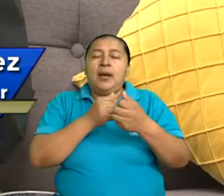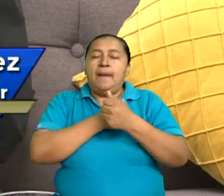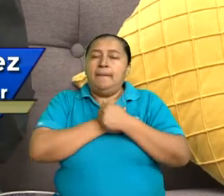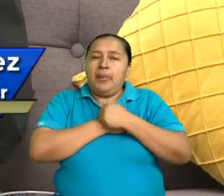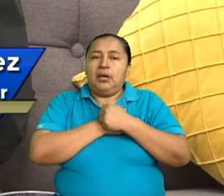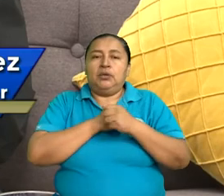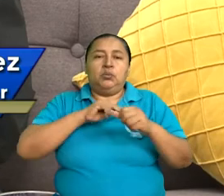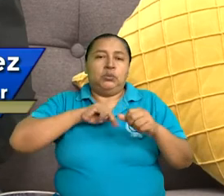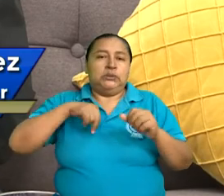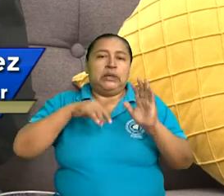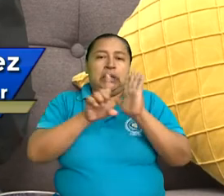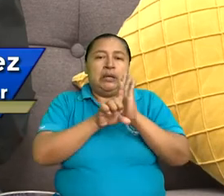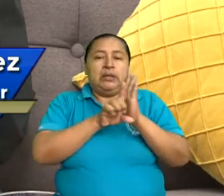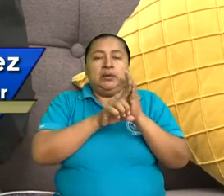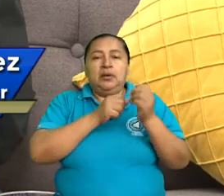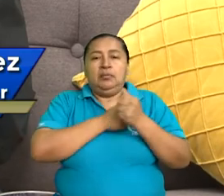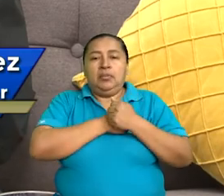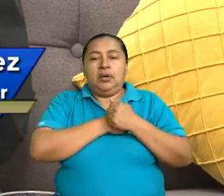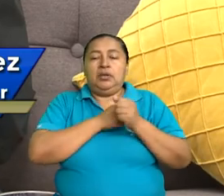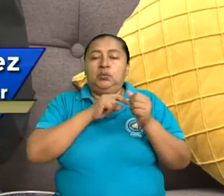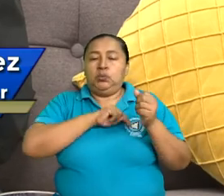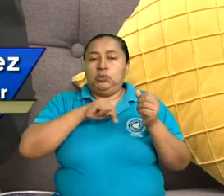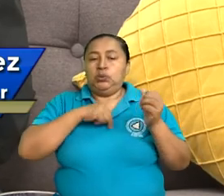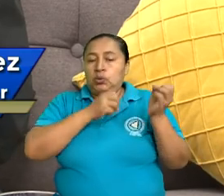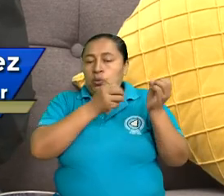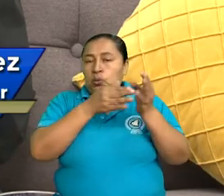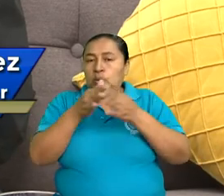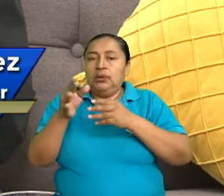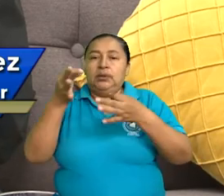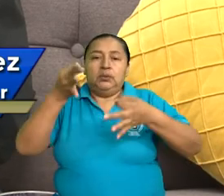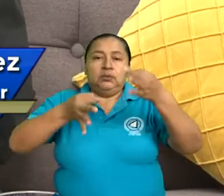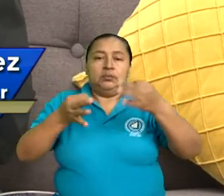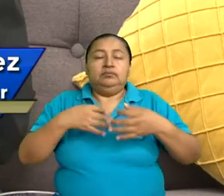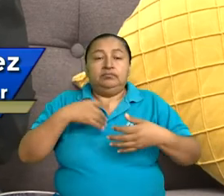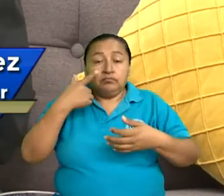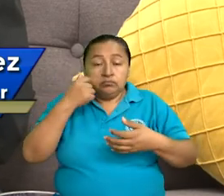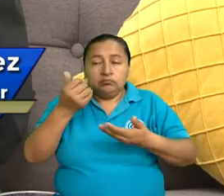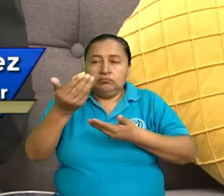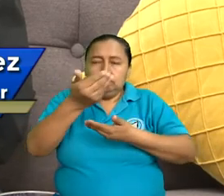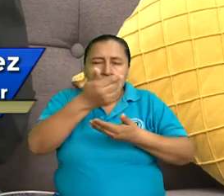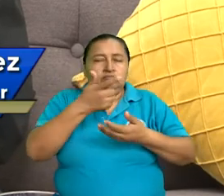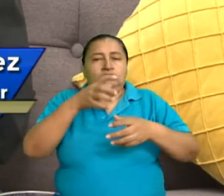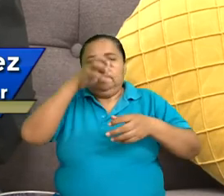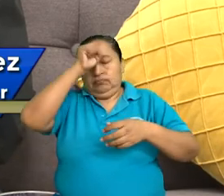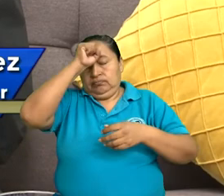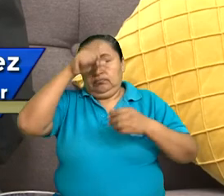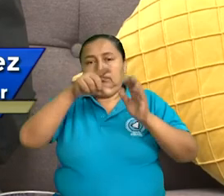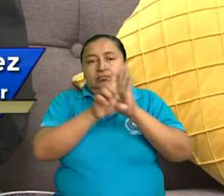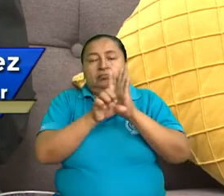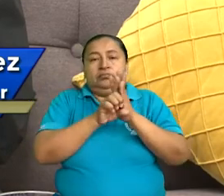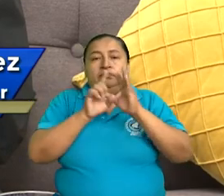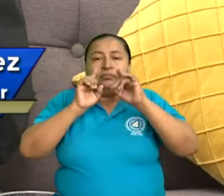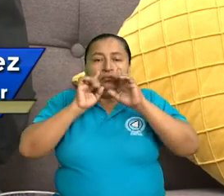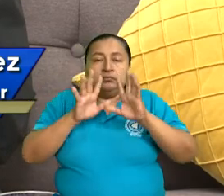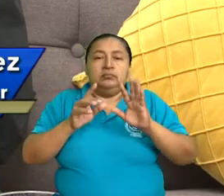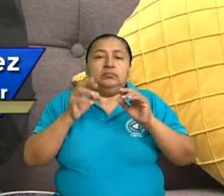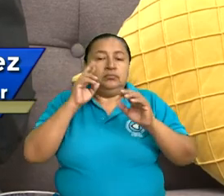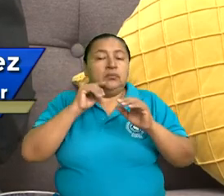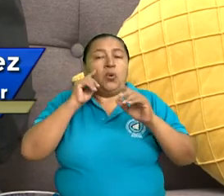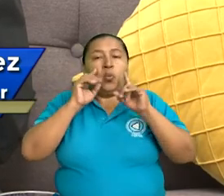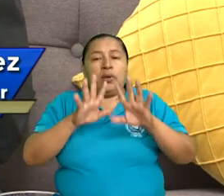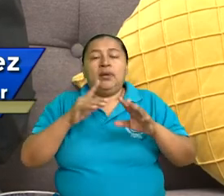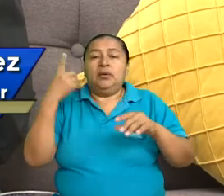amar nuestro ordenamiento jurídico, conocerla, apropiarnos, de estas leyes que protegen, que resguardan